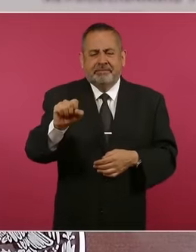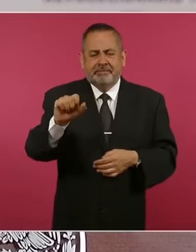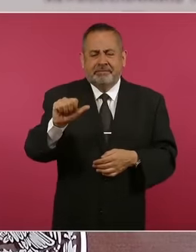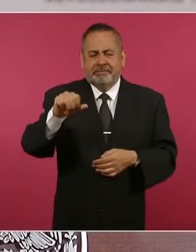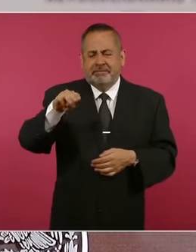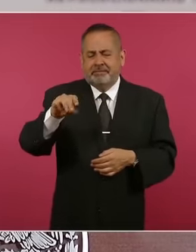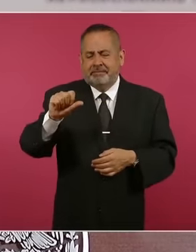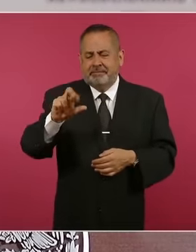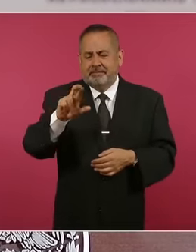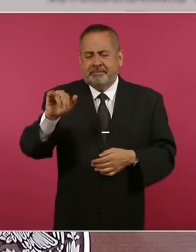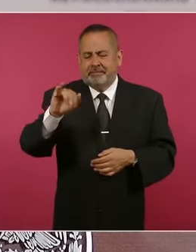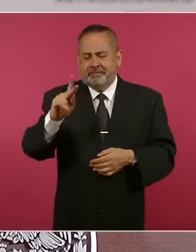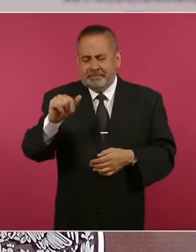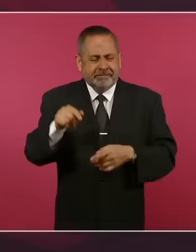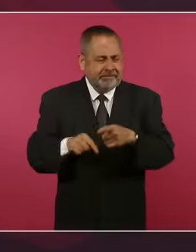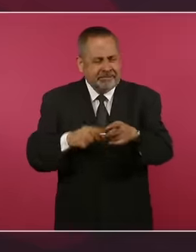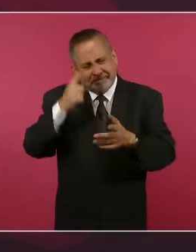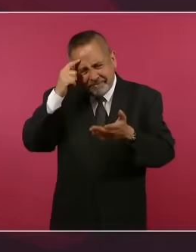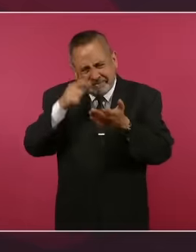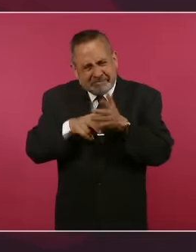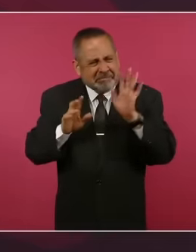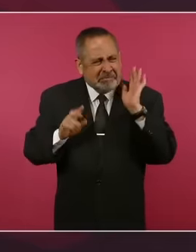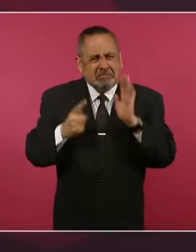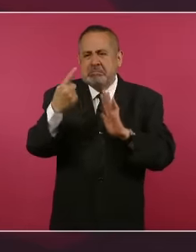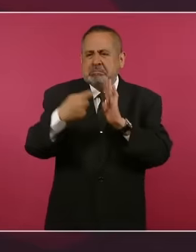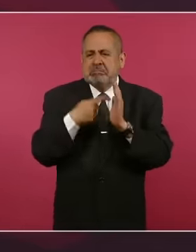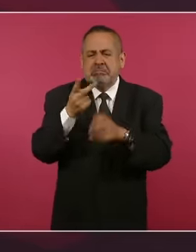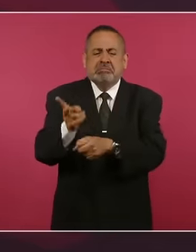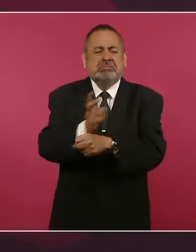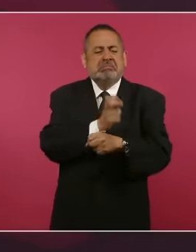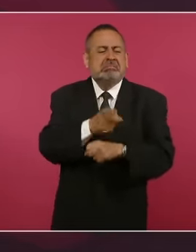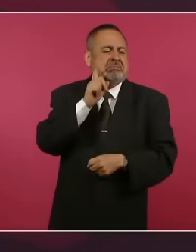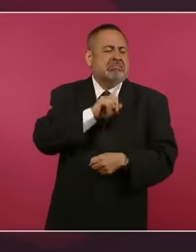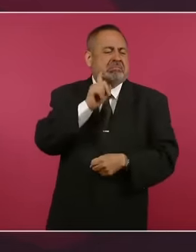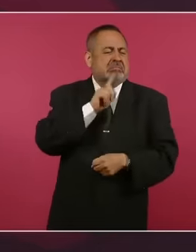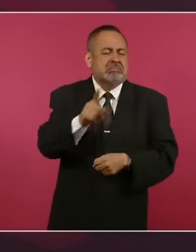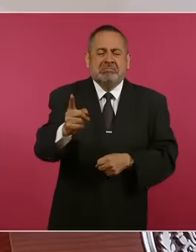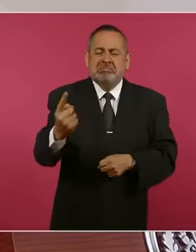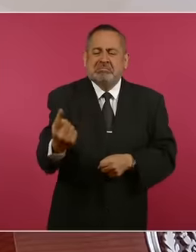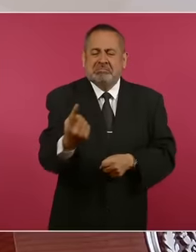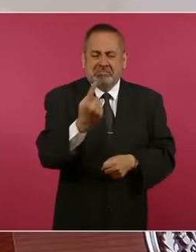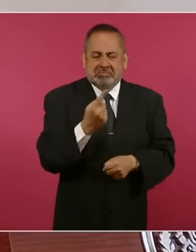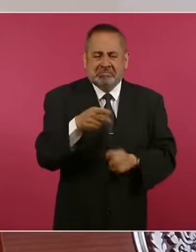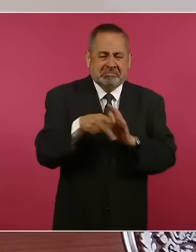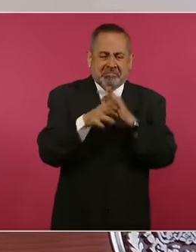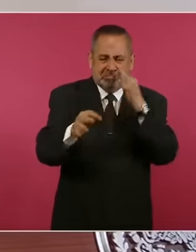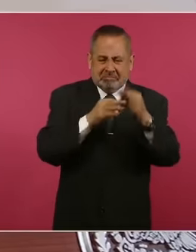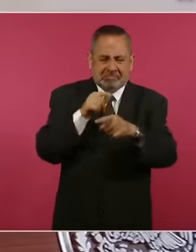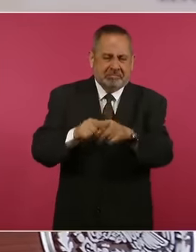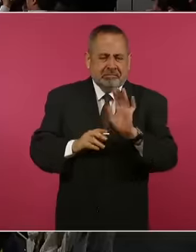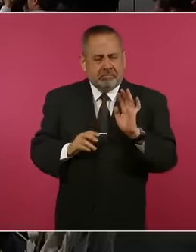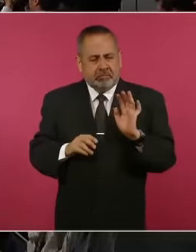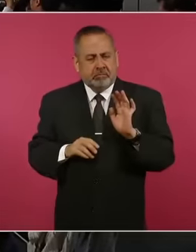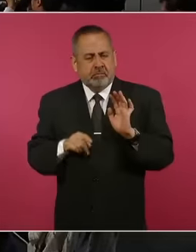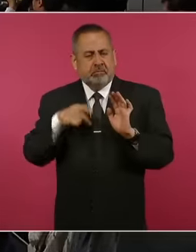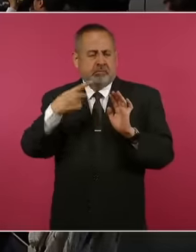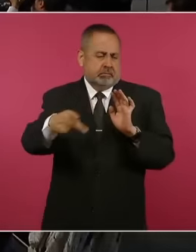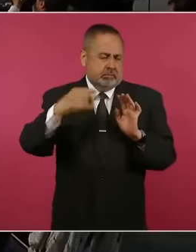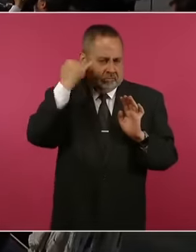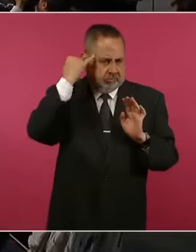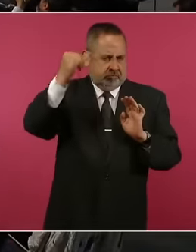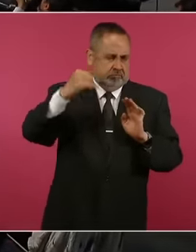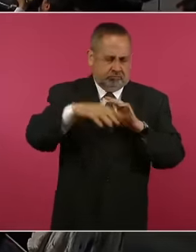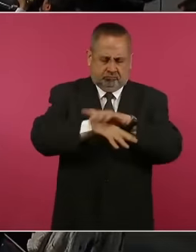invitaron a una periodista con criterio propio,